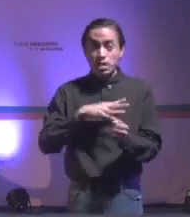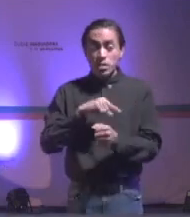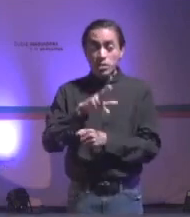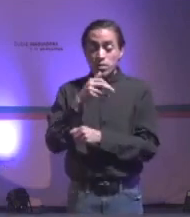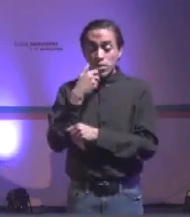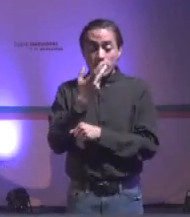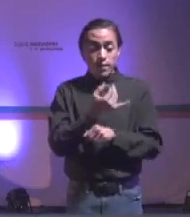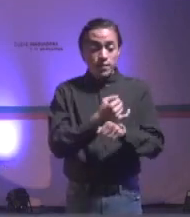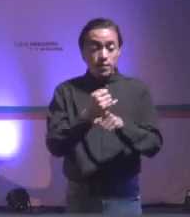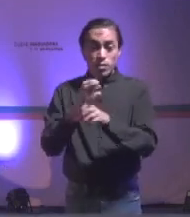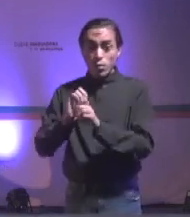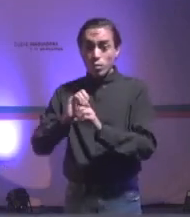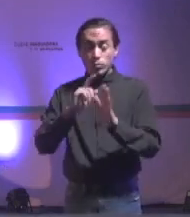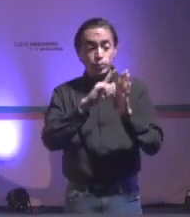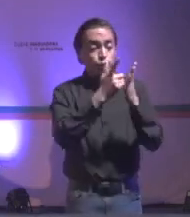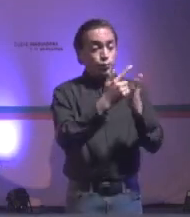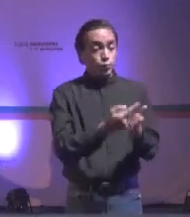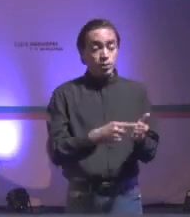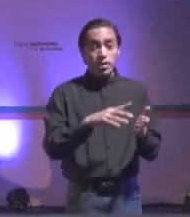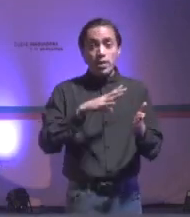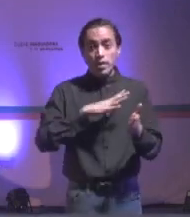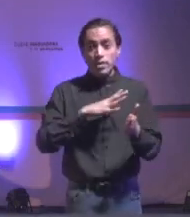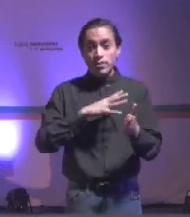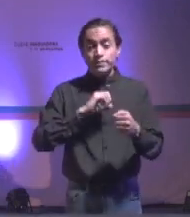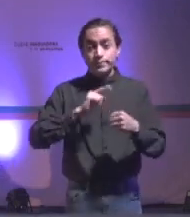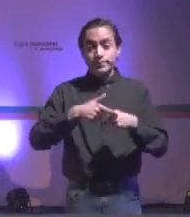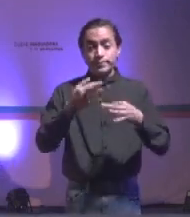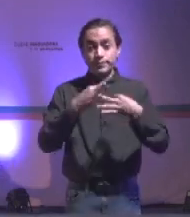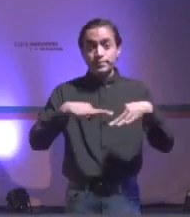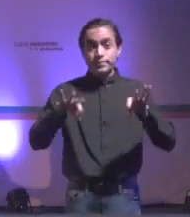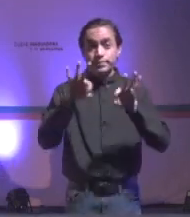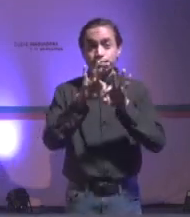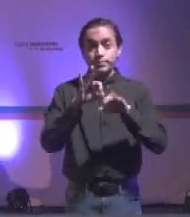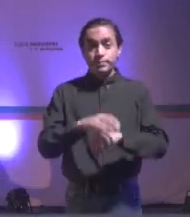o los libros. Creo que es una cosa muy importante.